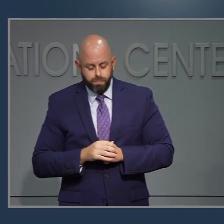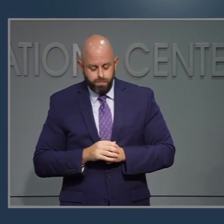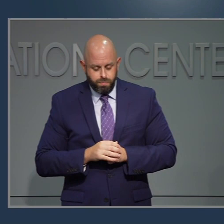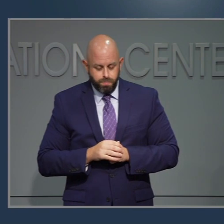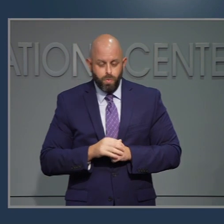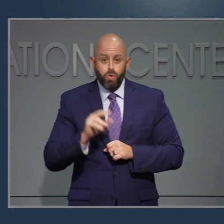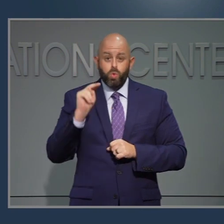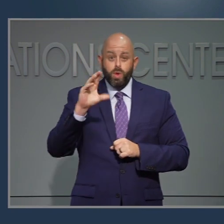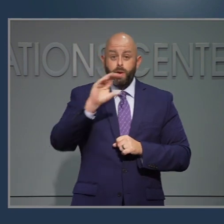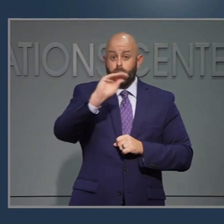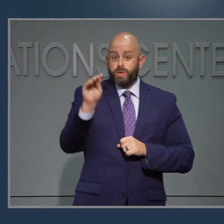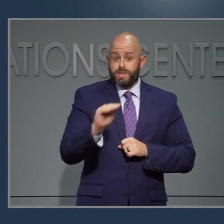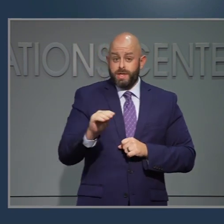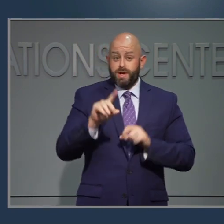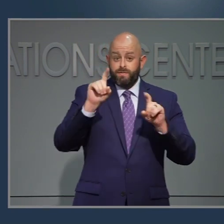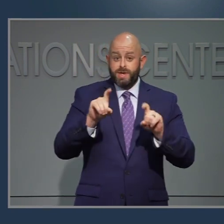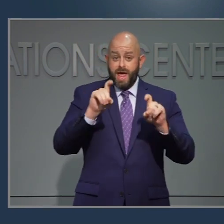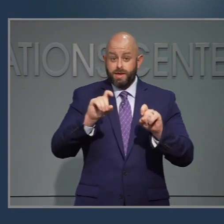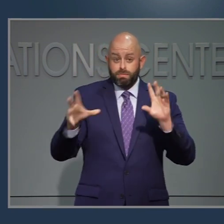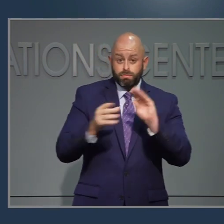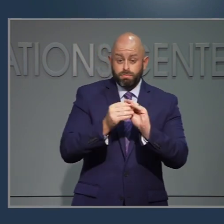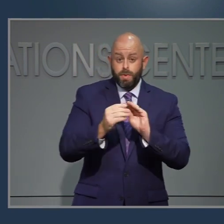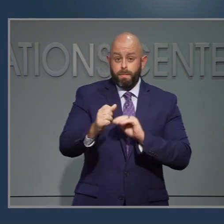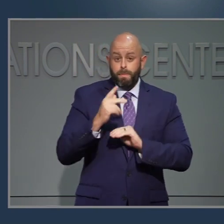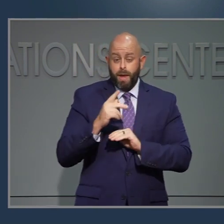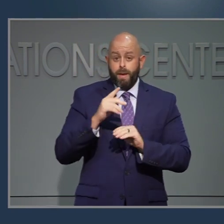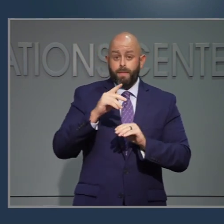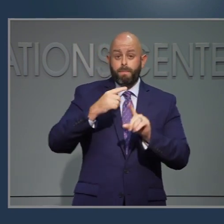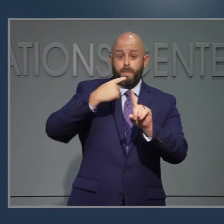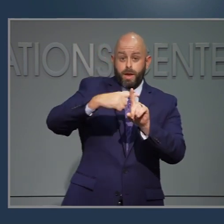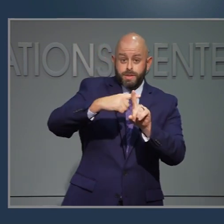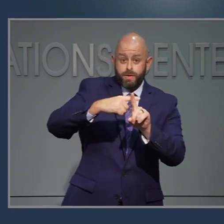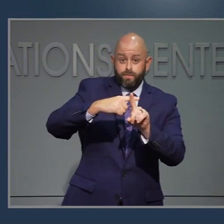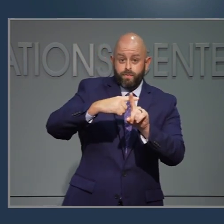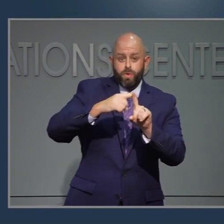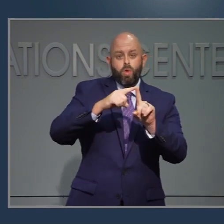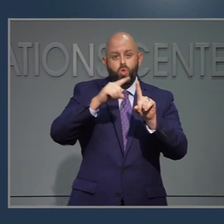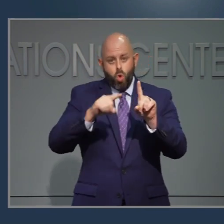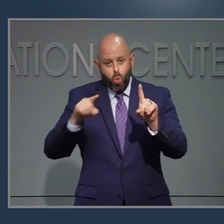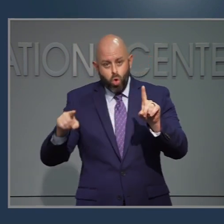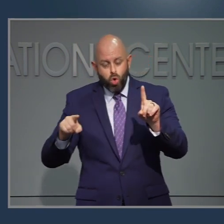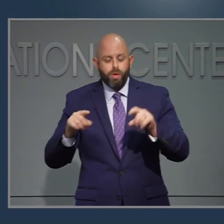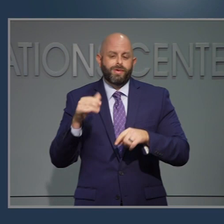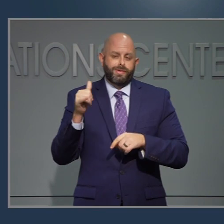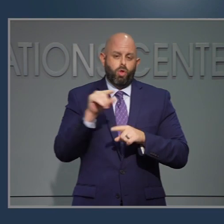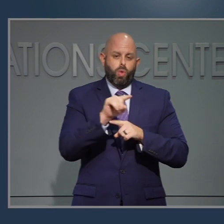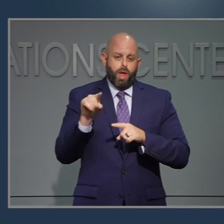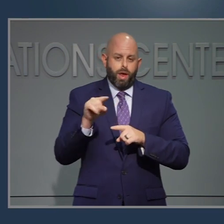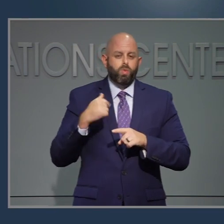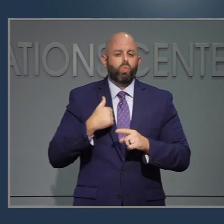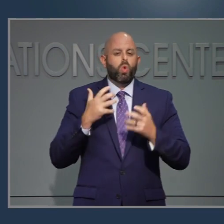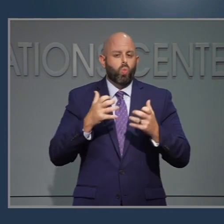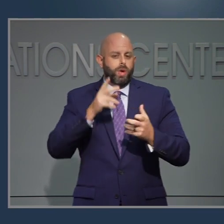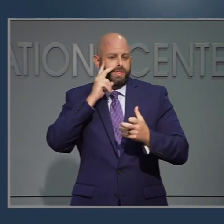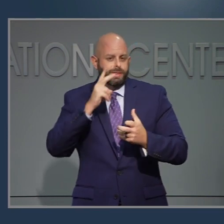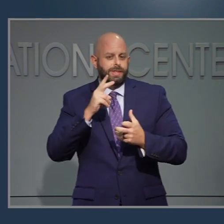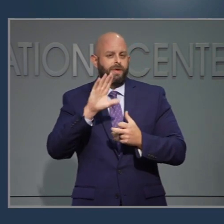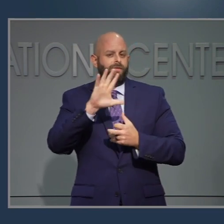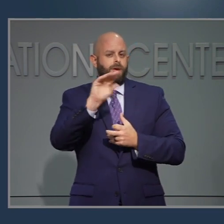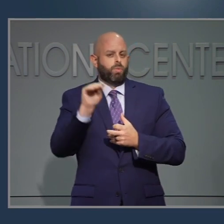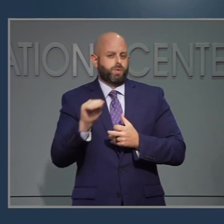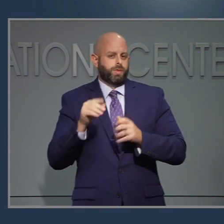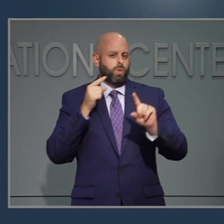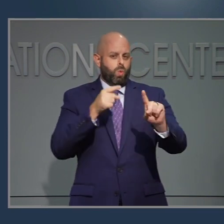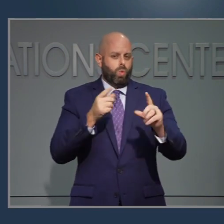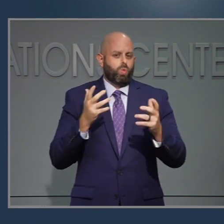trayectoria en porcentaje de pruebas que regresan positivas tiene tendencia a la baja, tiene línea amarilla. Nos gustaría que esta siempre